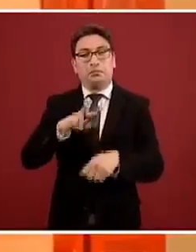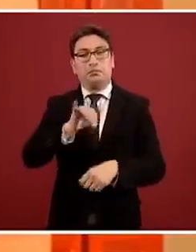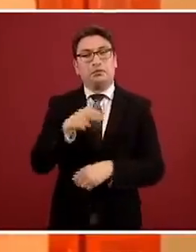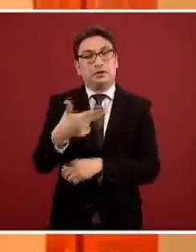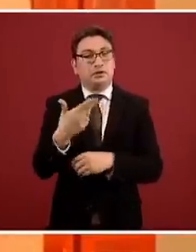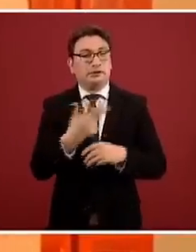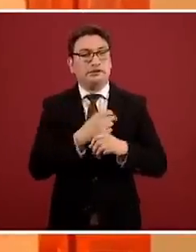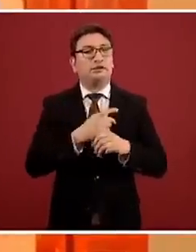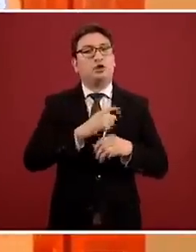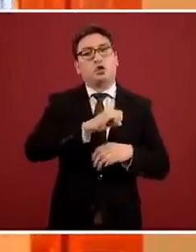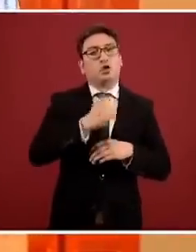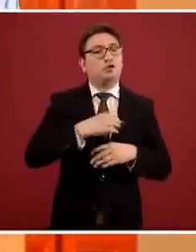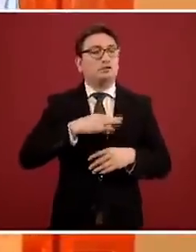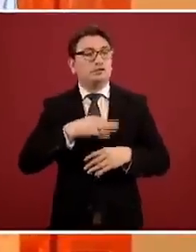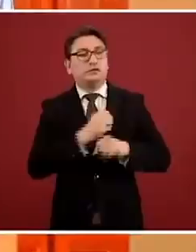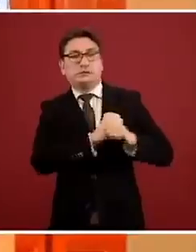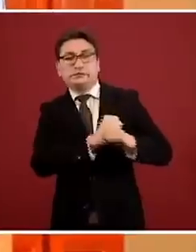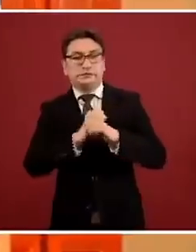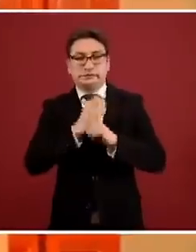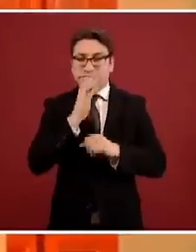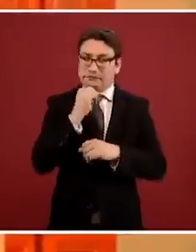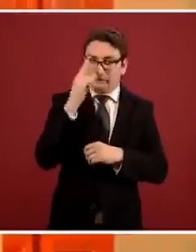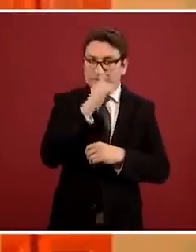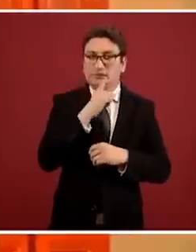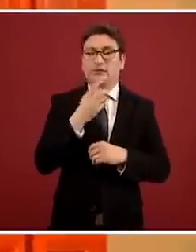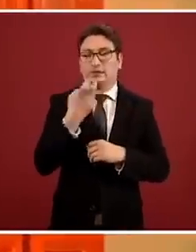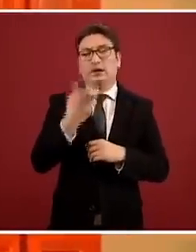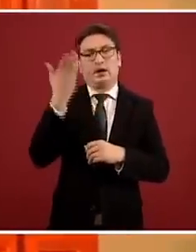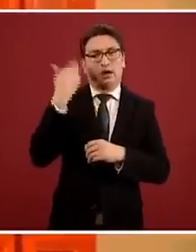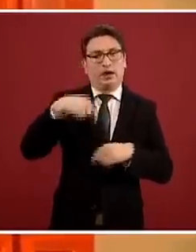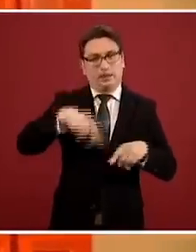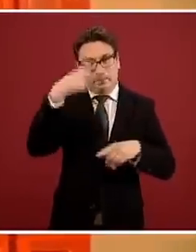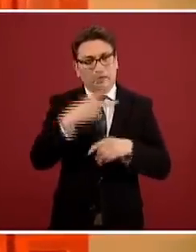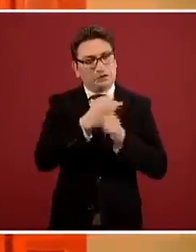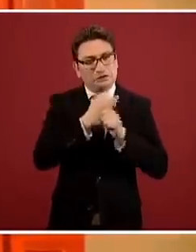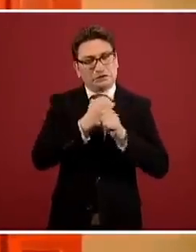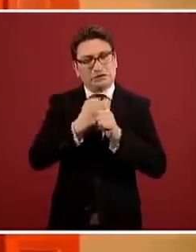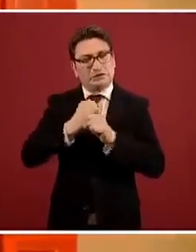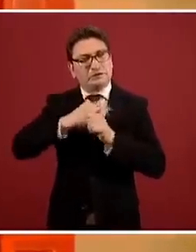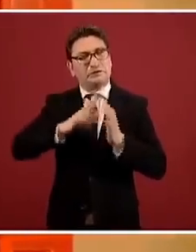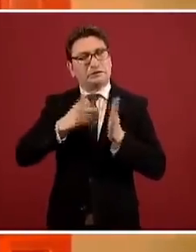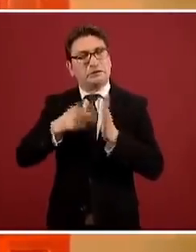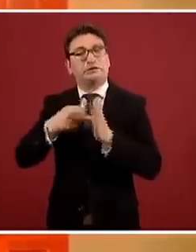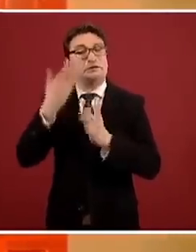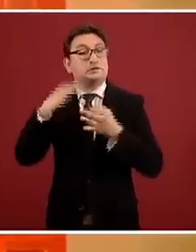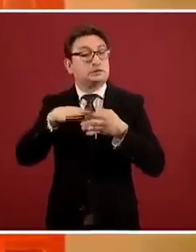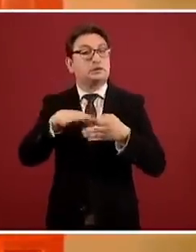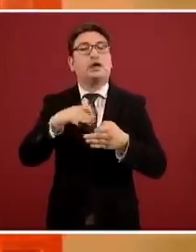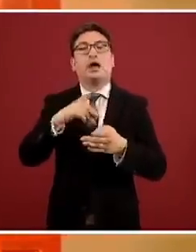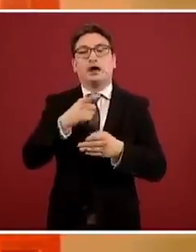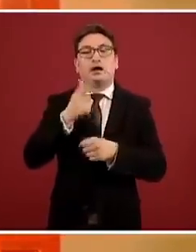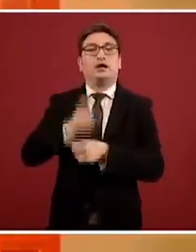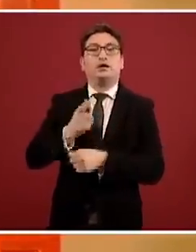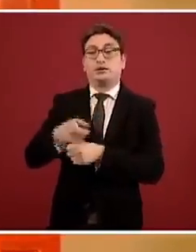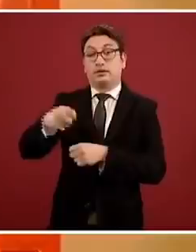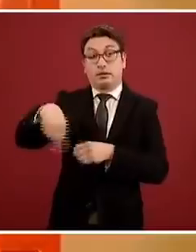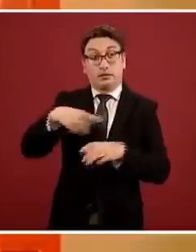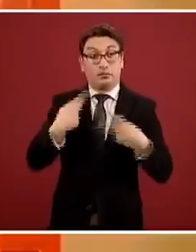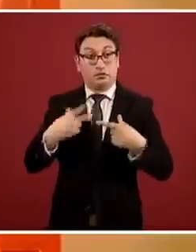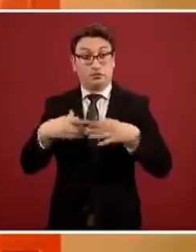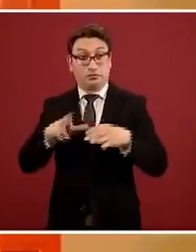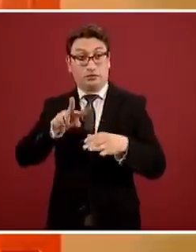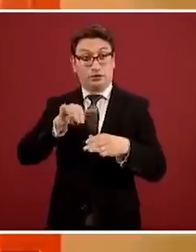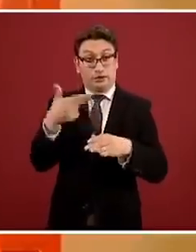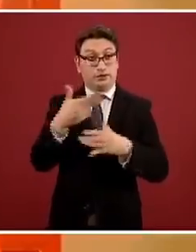por estudios que se han hecho en múltiples ocasiones en México, que hasta la mitad de las personas que viven con